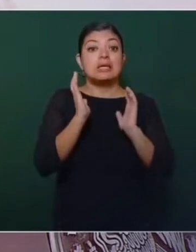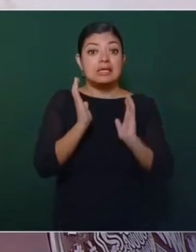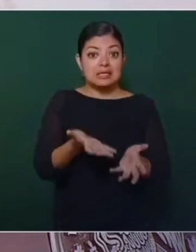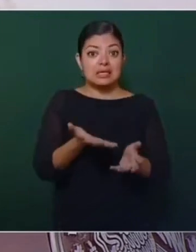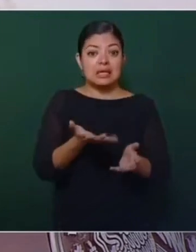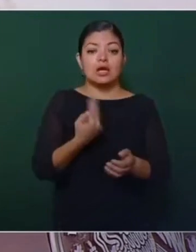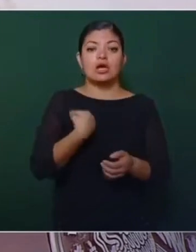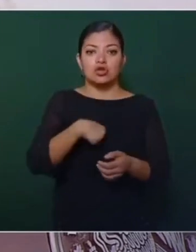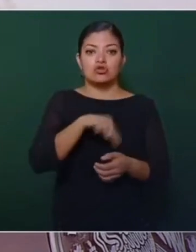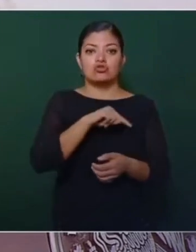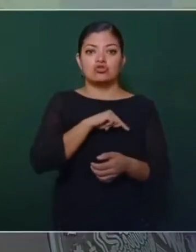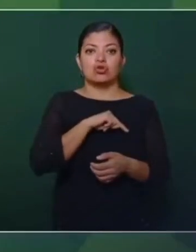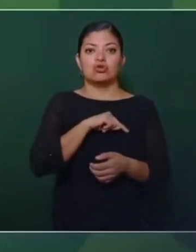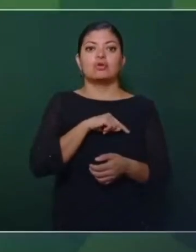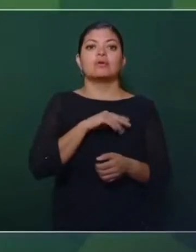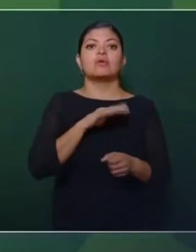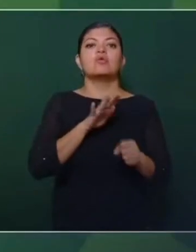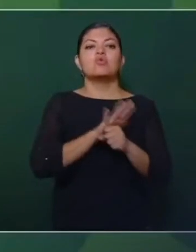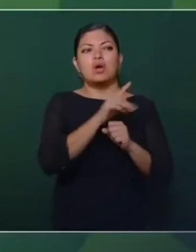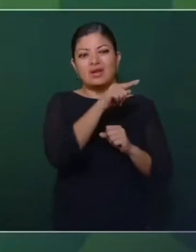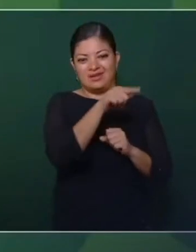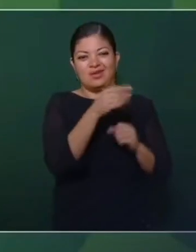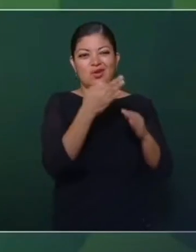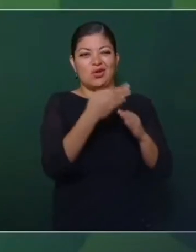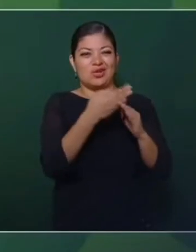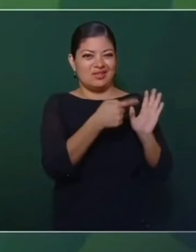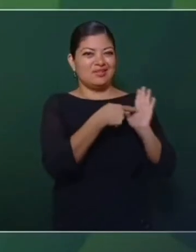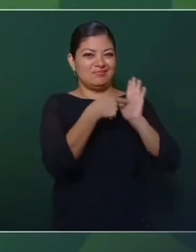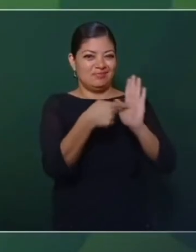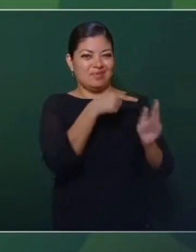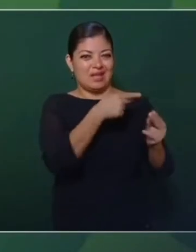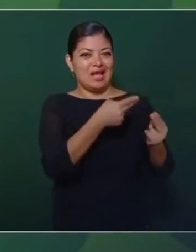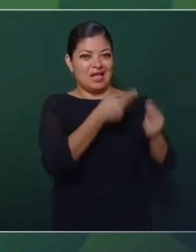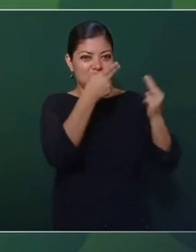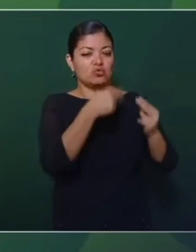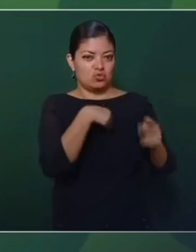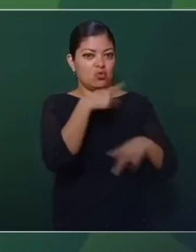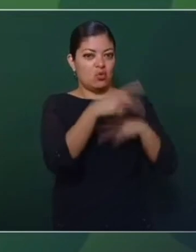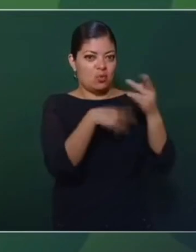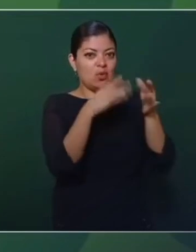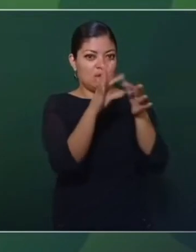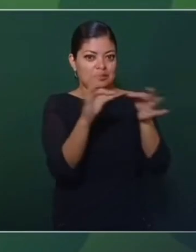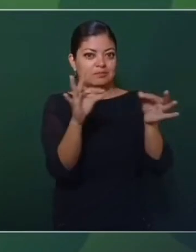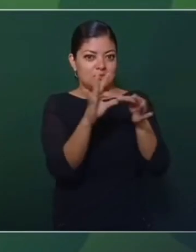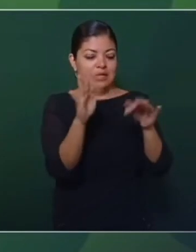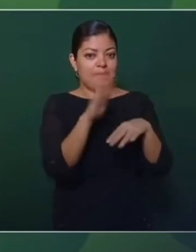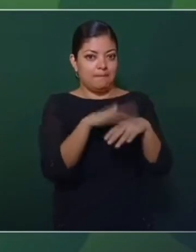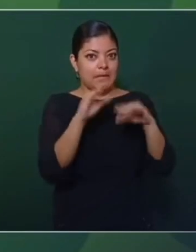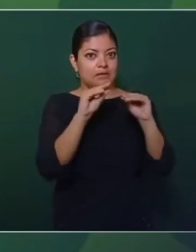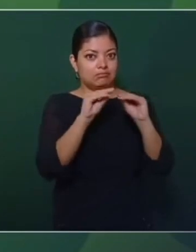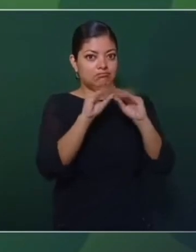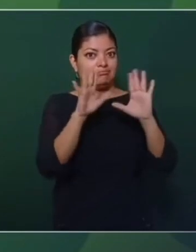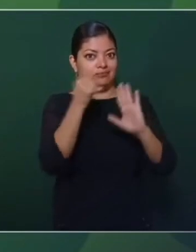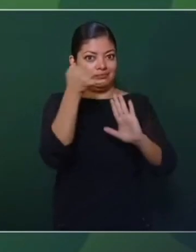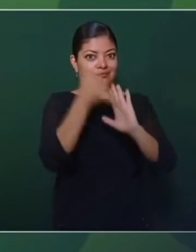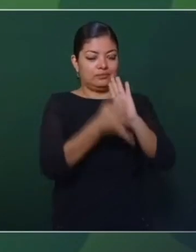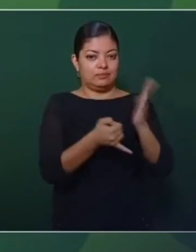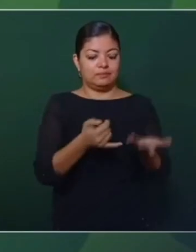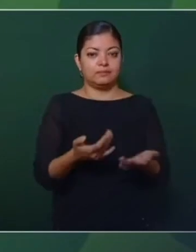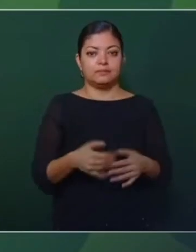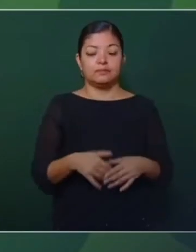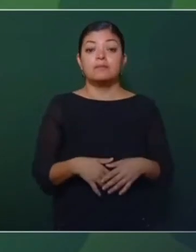nuestra postura sobre este asunto. Pero no vamos